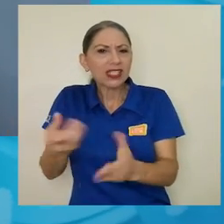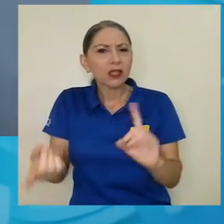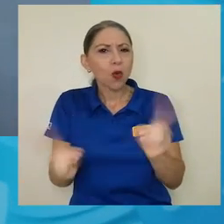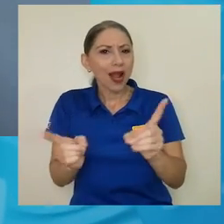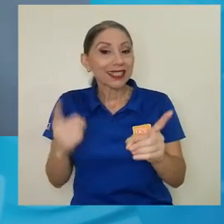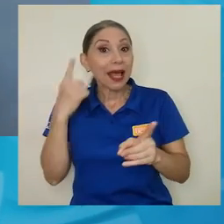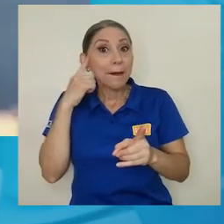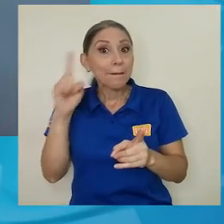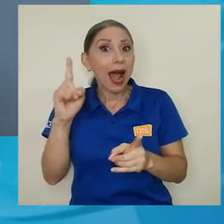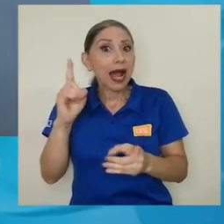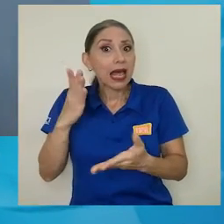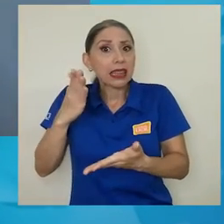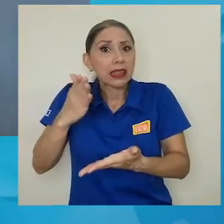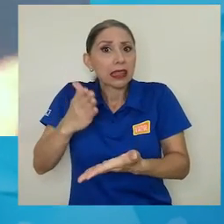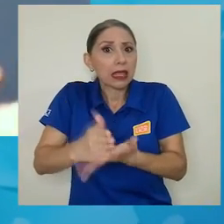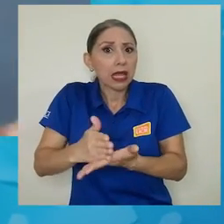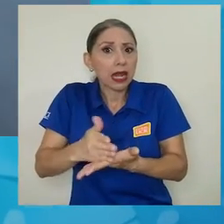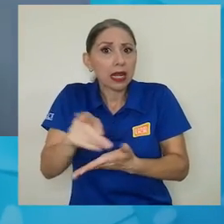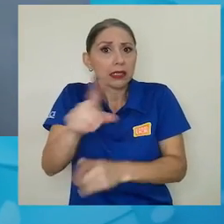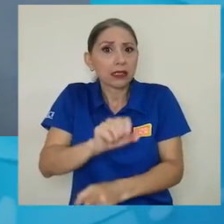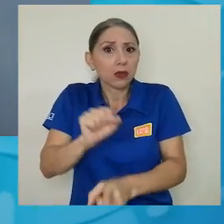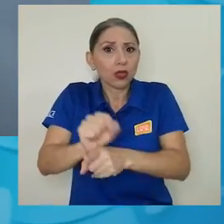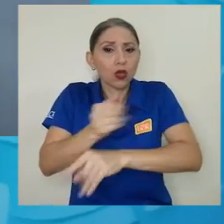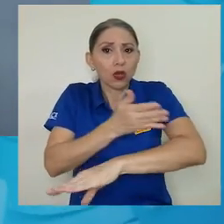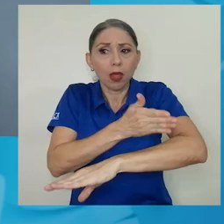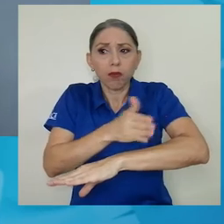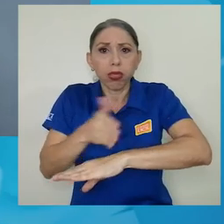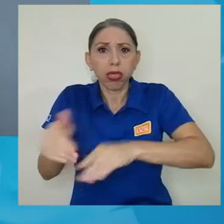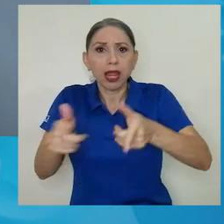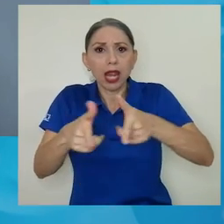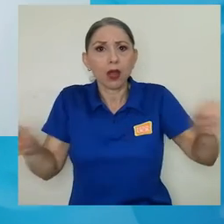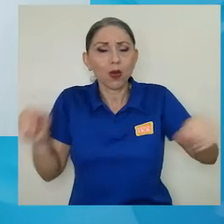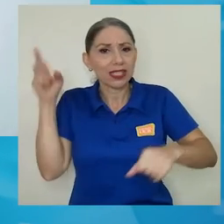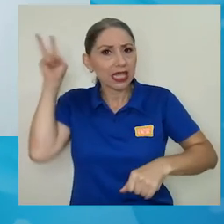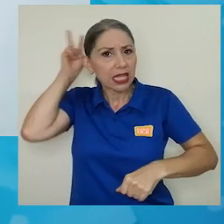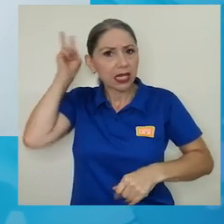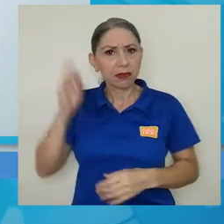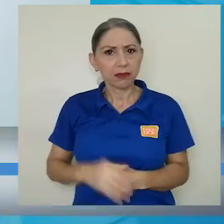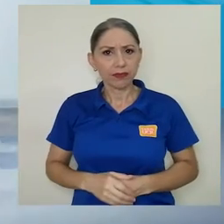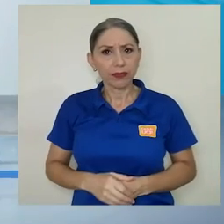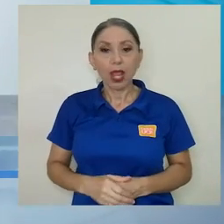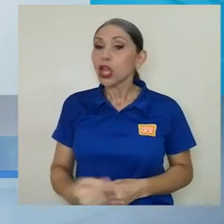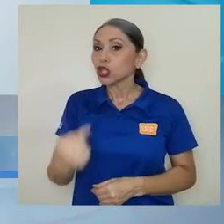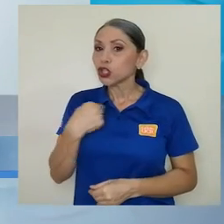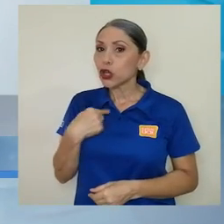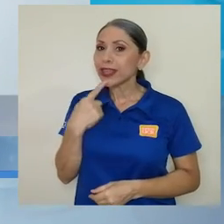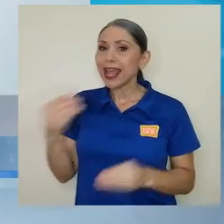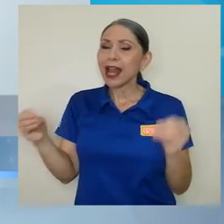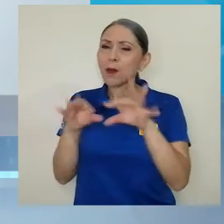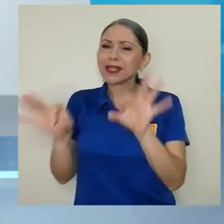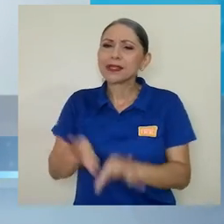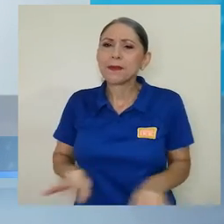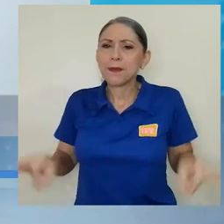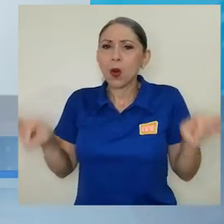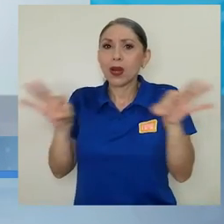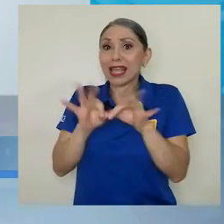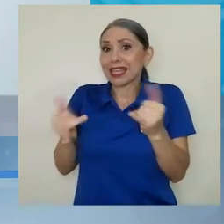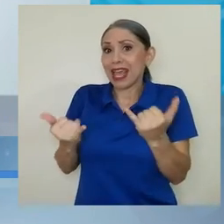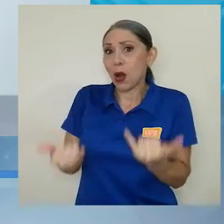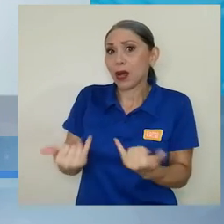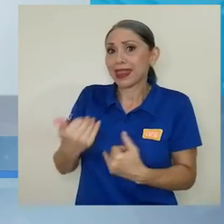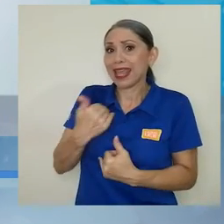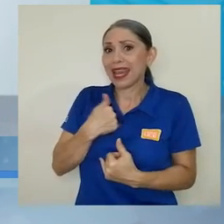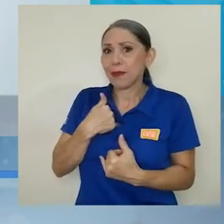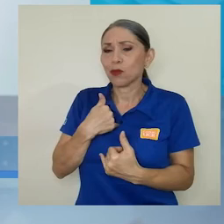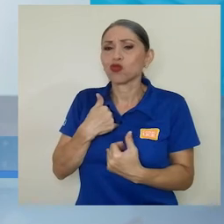acción de ralentizar que esto suceda? Bueno, digamos que yo diría que lo más importante es que ahora